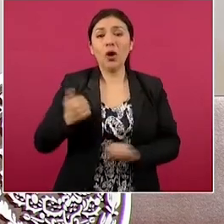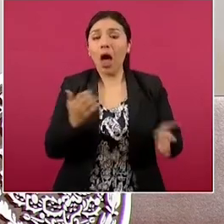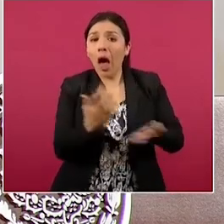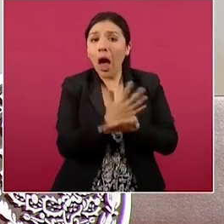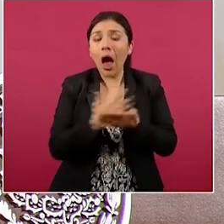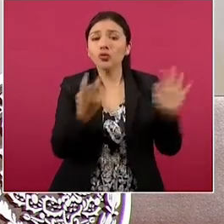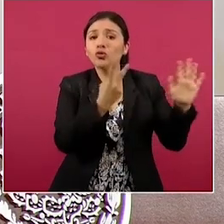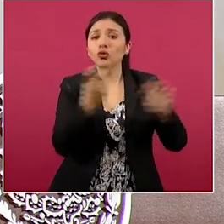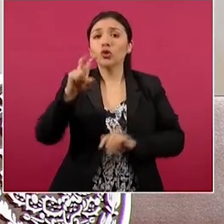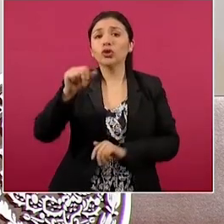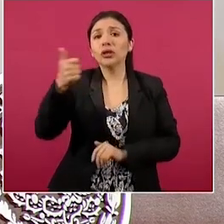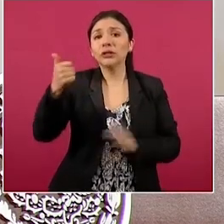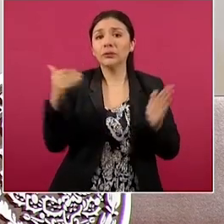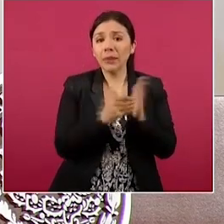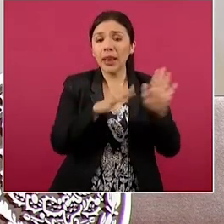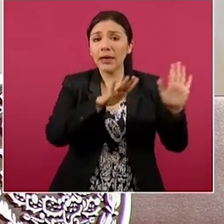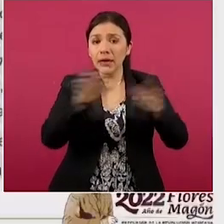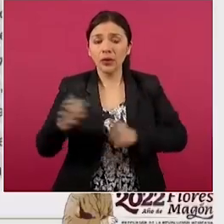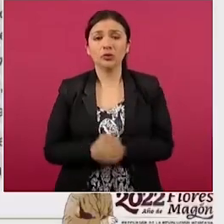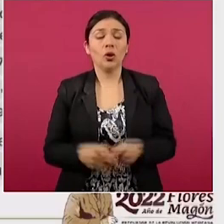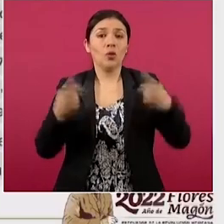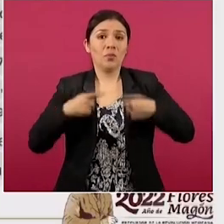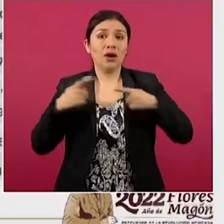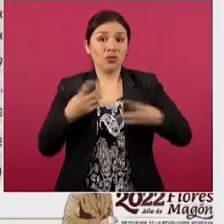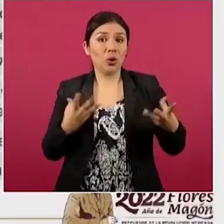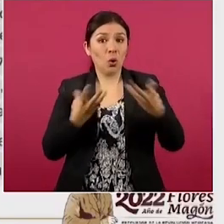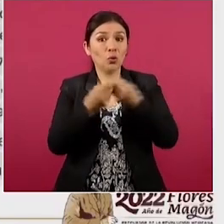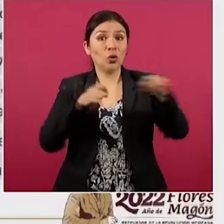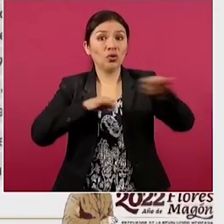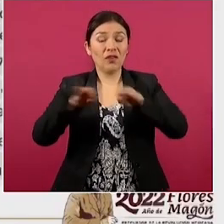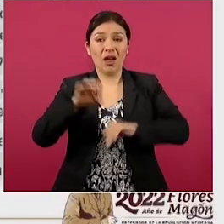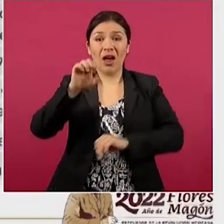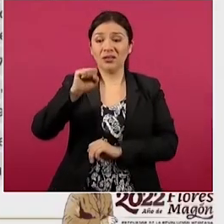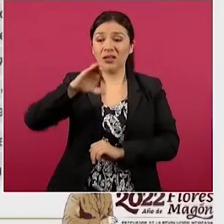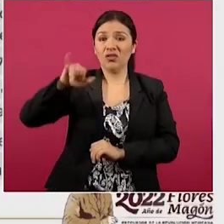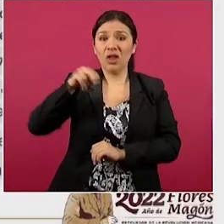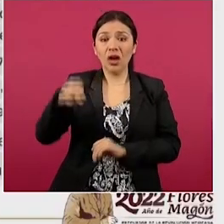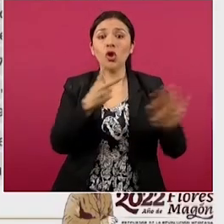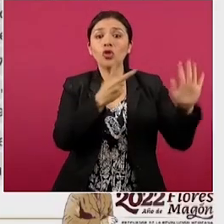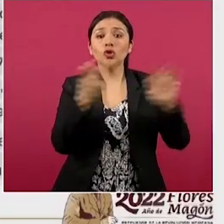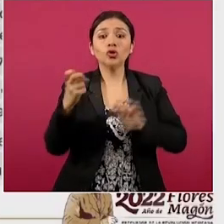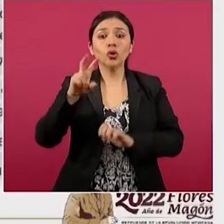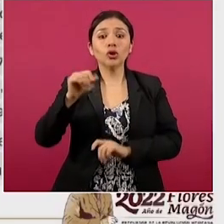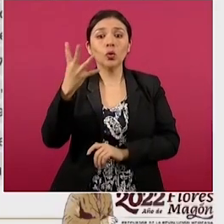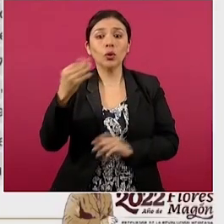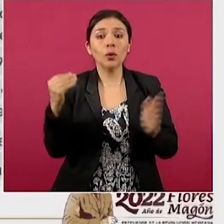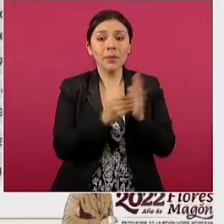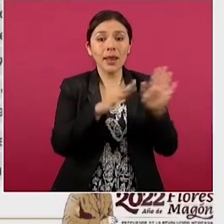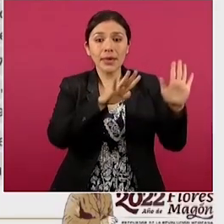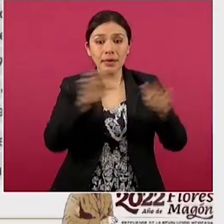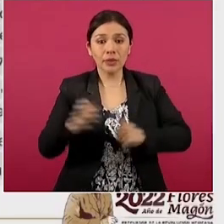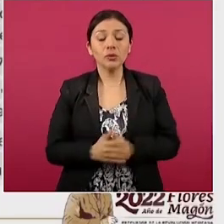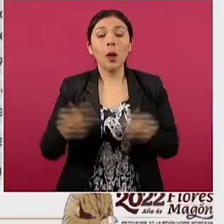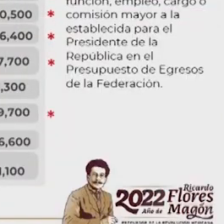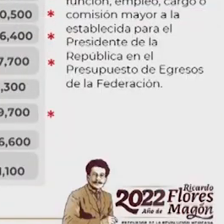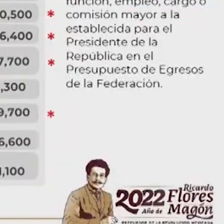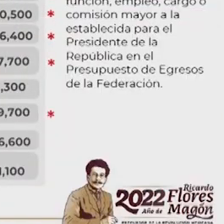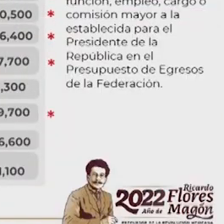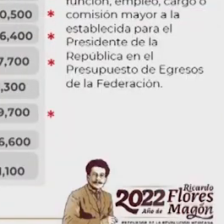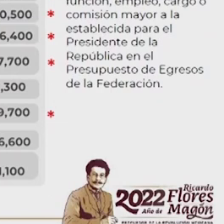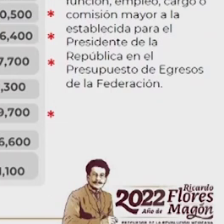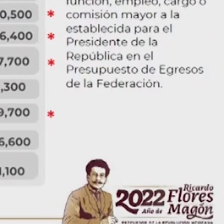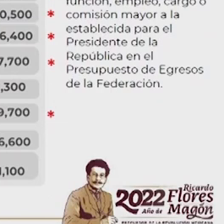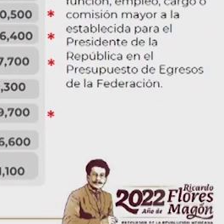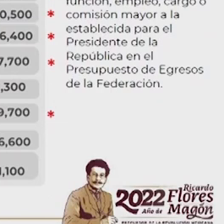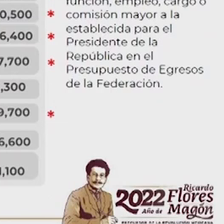286 mil 500, un ministro de la Suprema Corte 284 mil 500, la gobernadora del Banco de